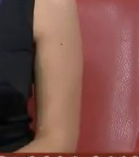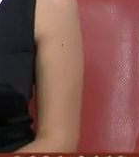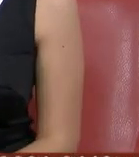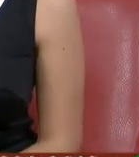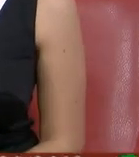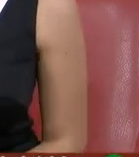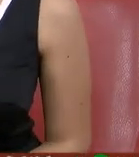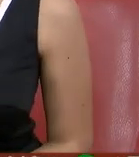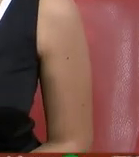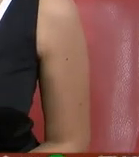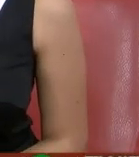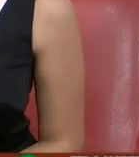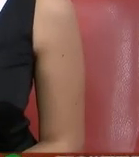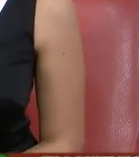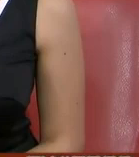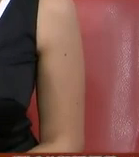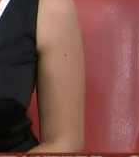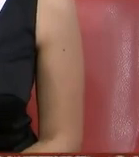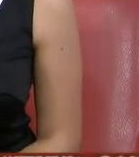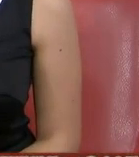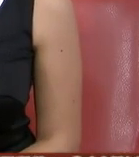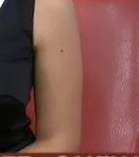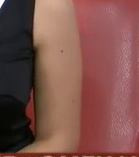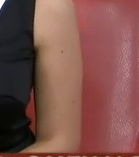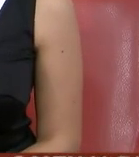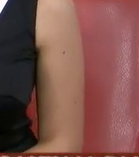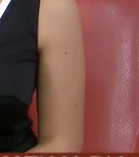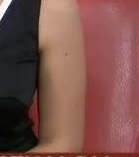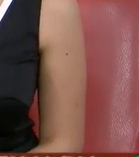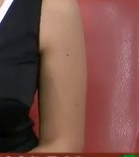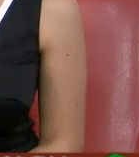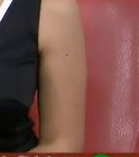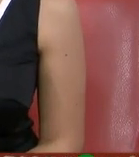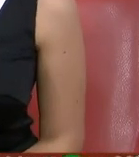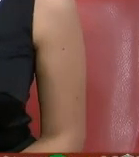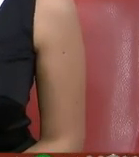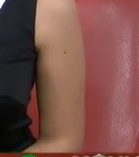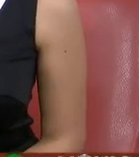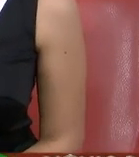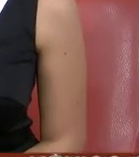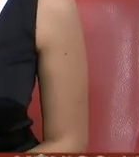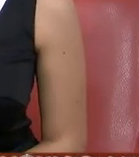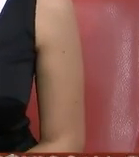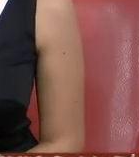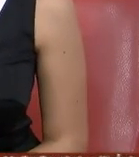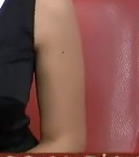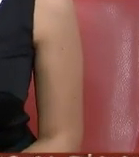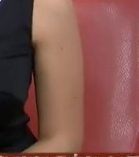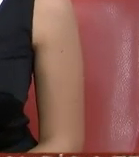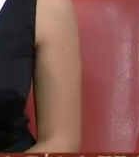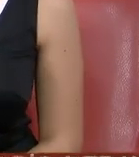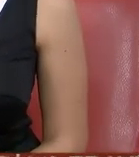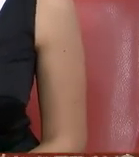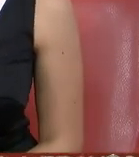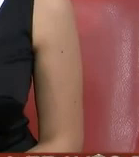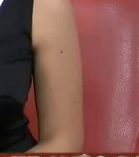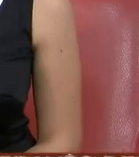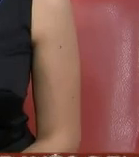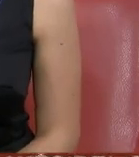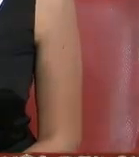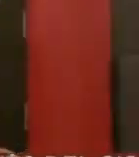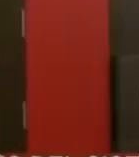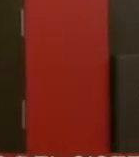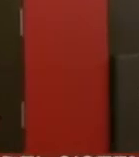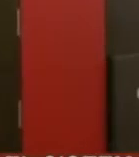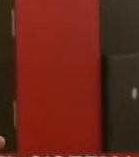vámonos hasta pues analizar cómo el fenómeno de las redes también pues potencia los deportes y es